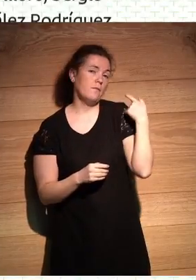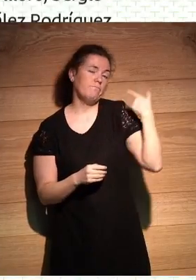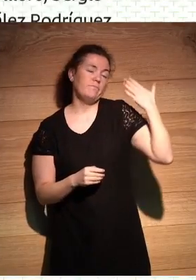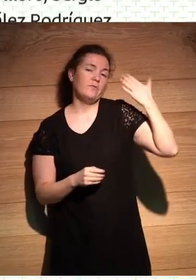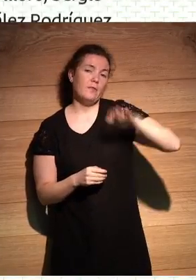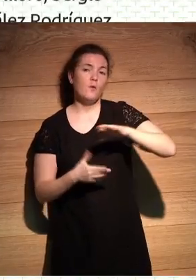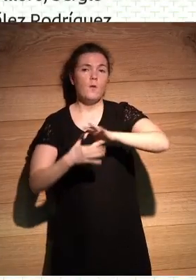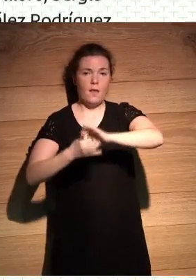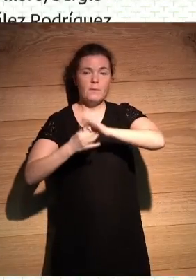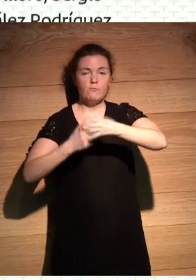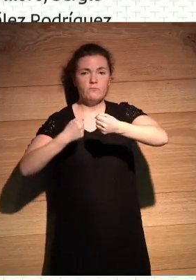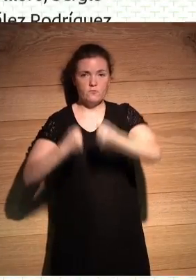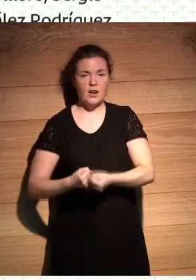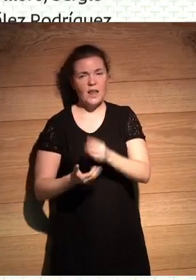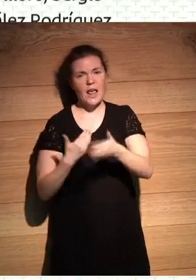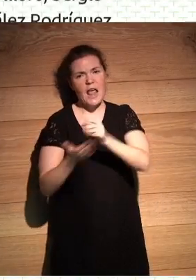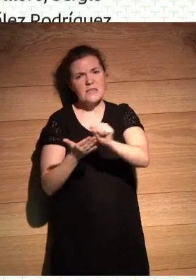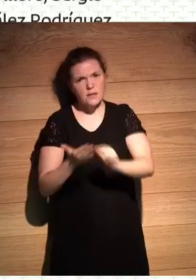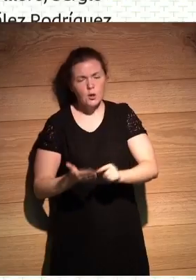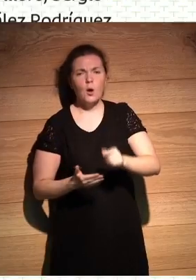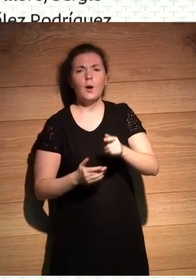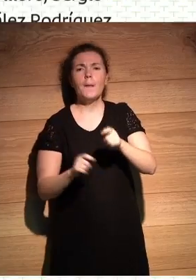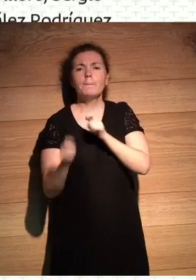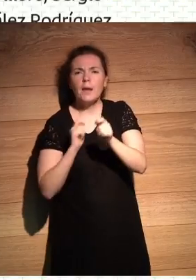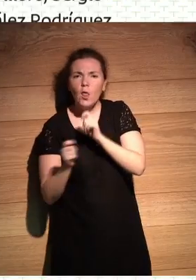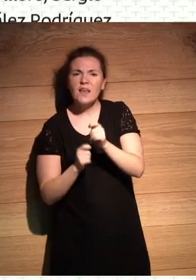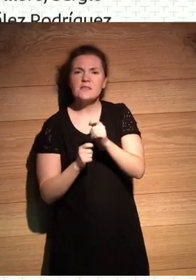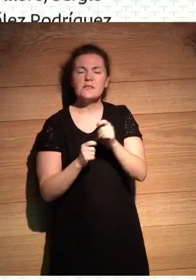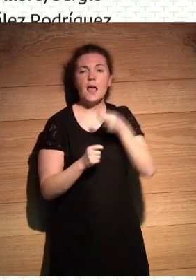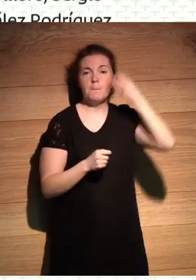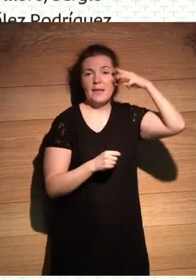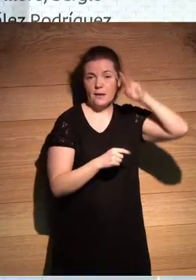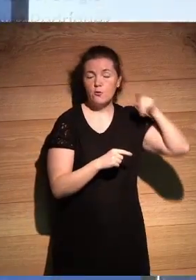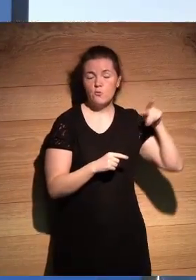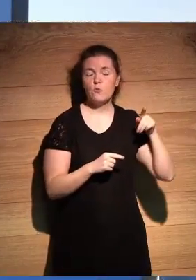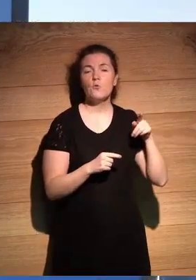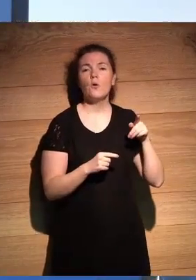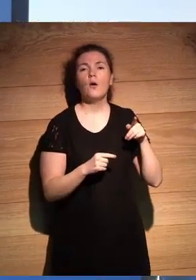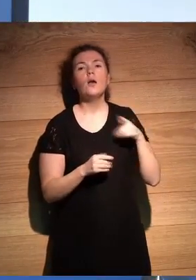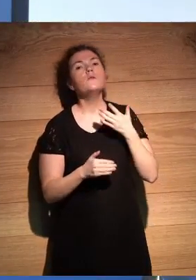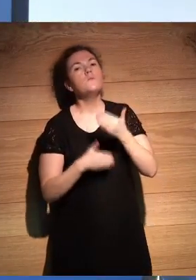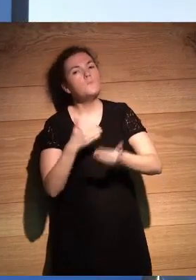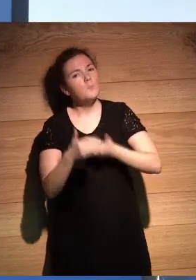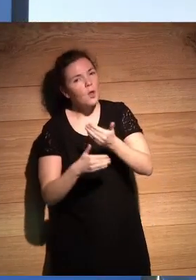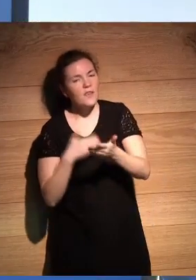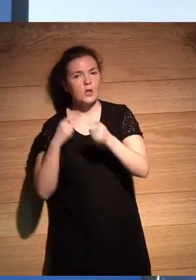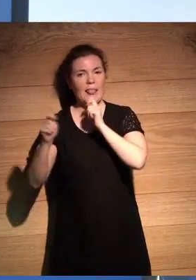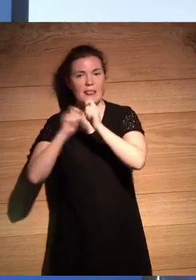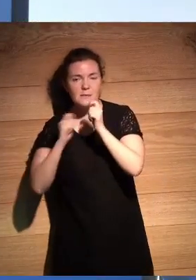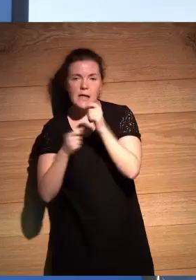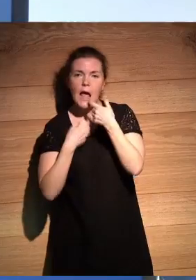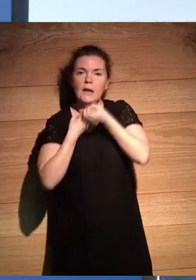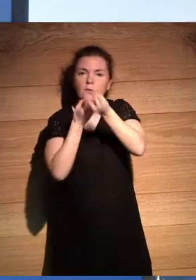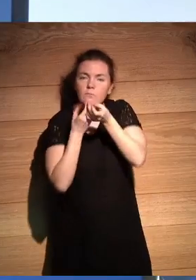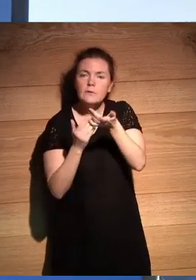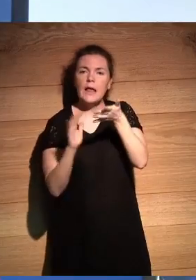un gran amigo, un gran escritor, reportero, ensayista mexicano, todo un proceso de entrevistar, de narrar, de